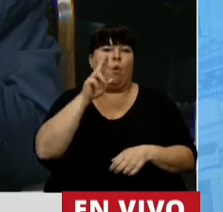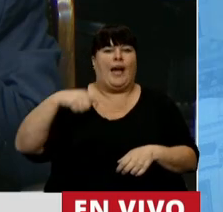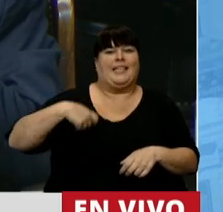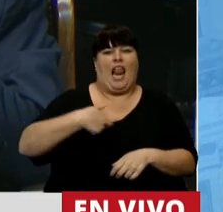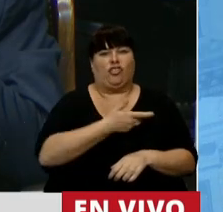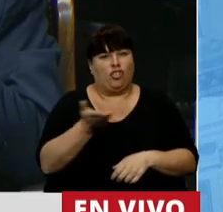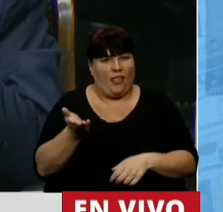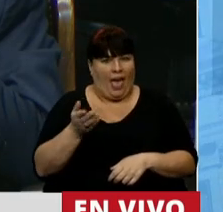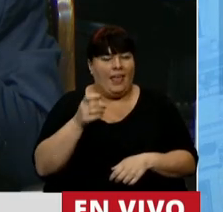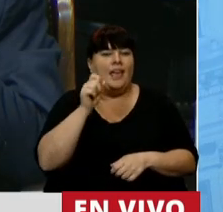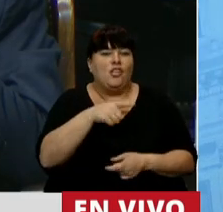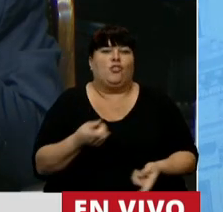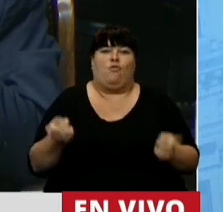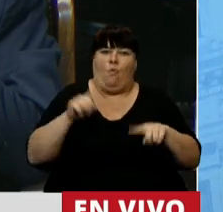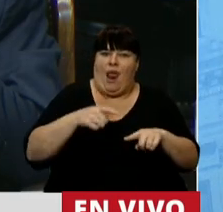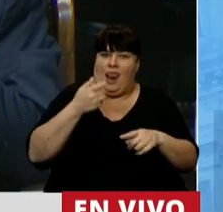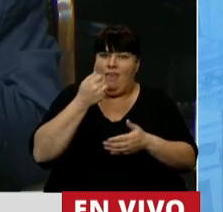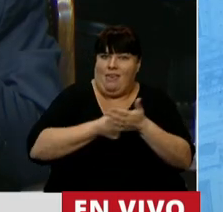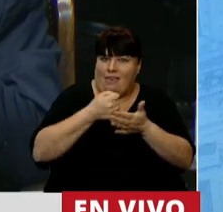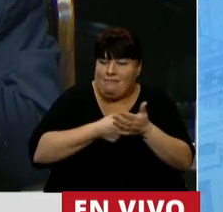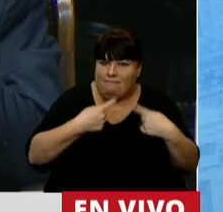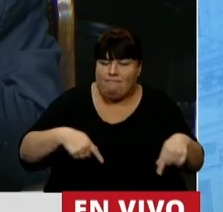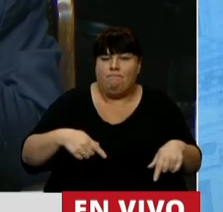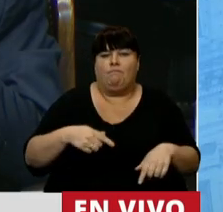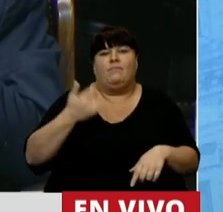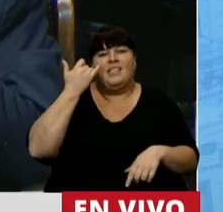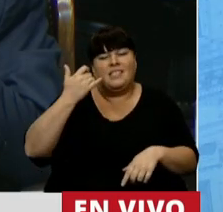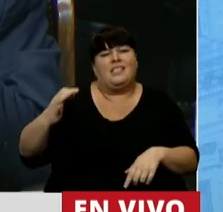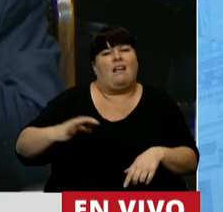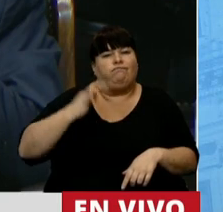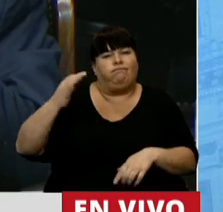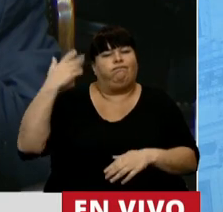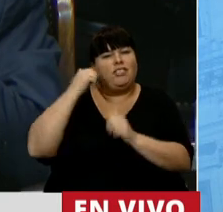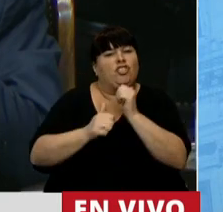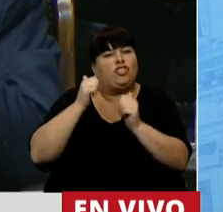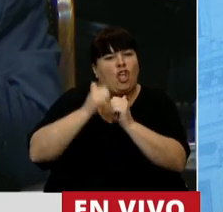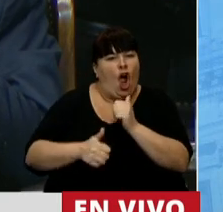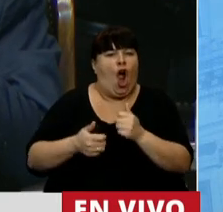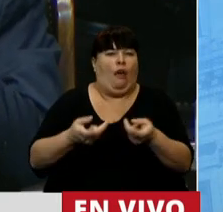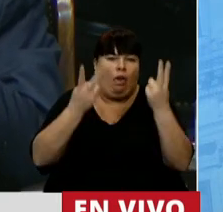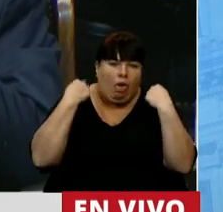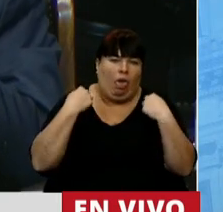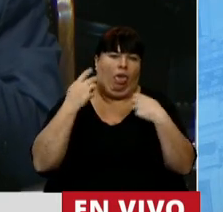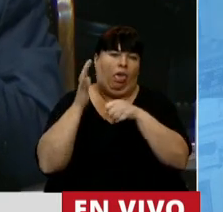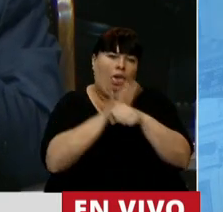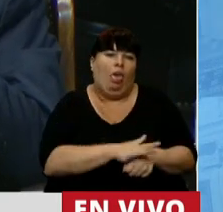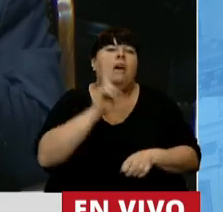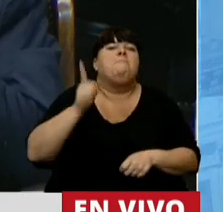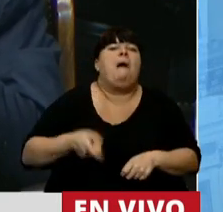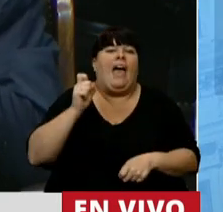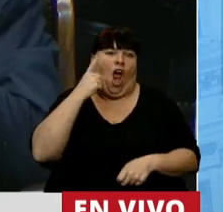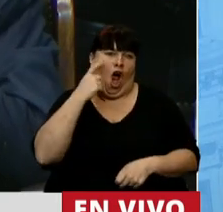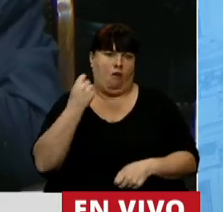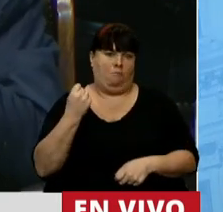sociedad y sus reivindicaciones, luego de una larga historia de sometimiento impuesta por los